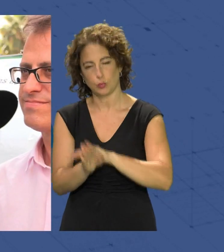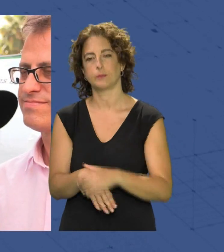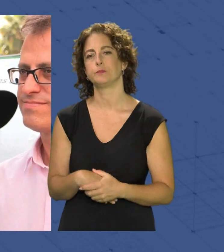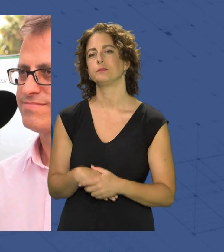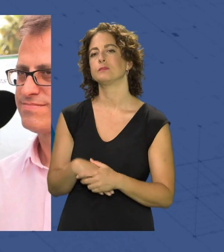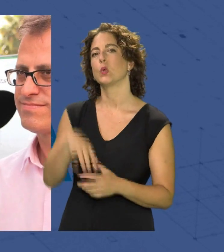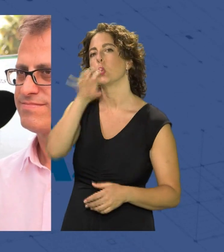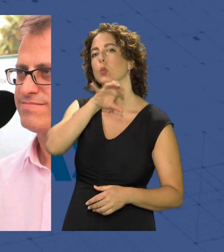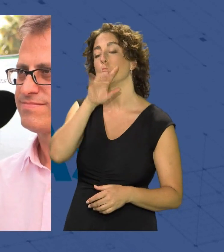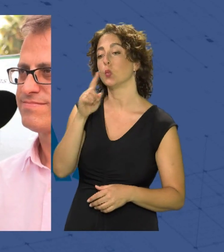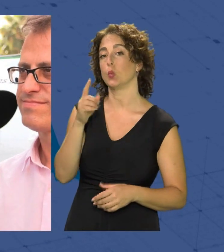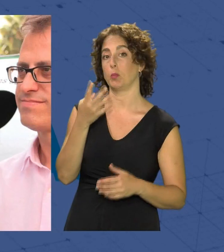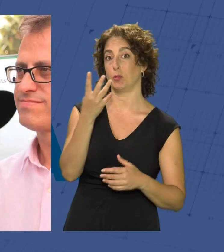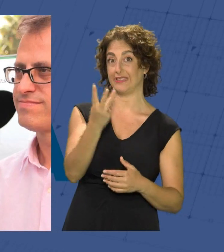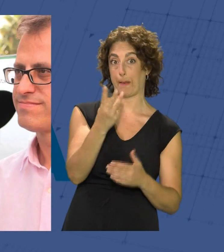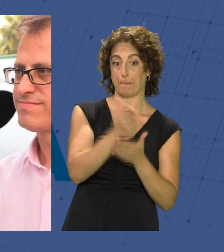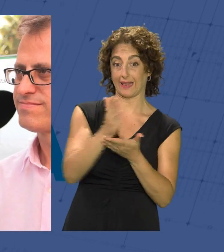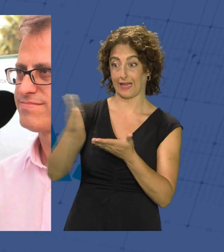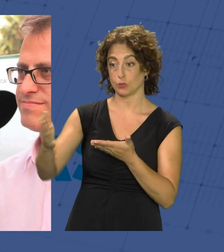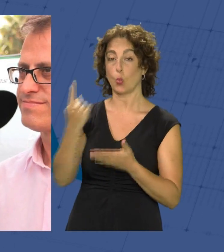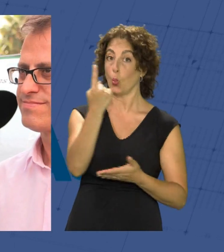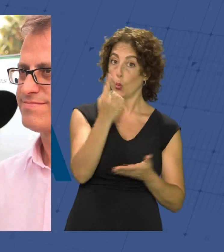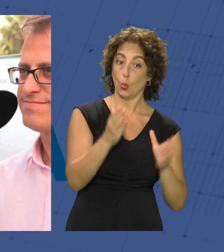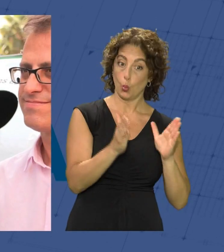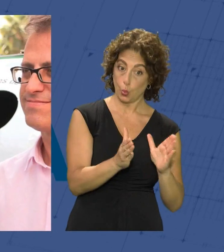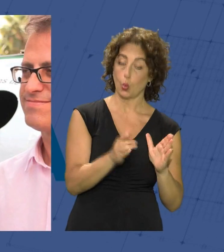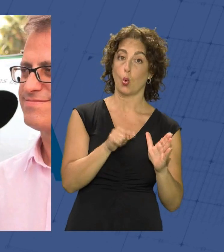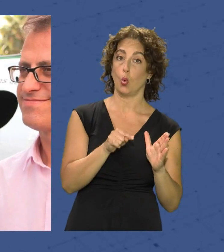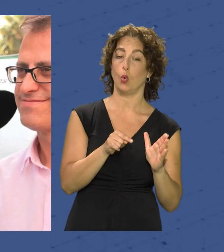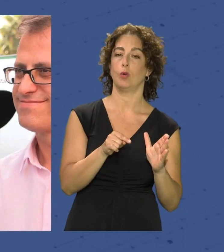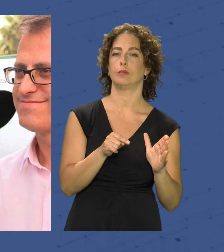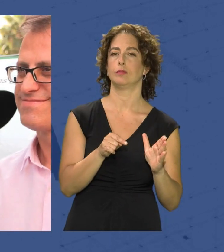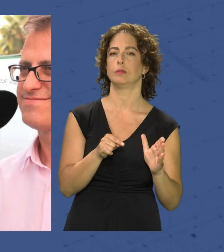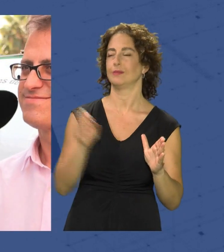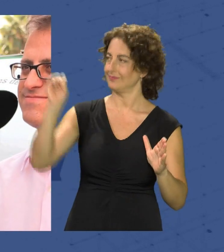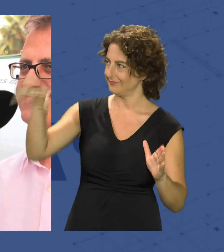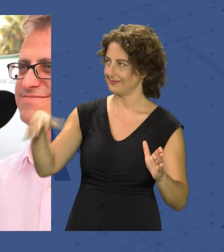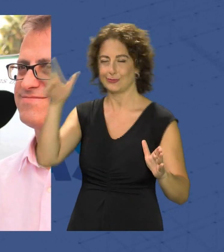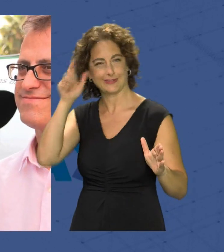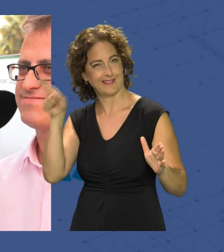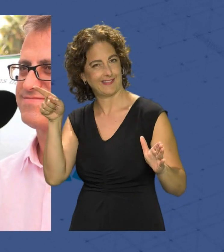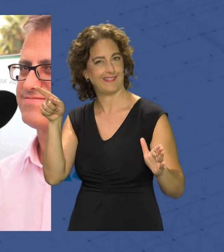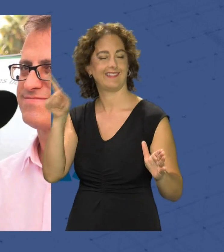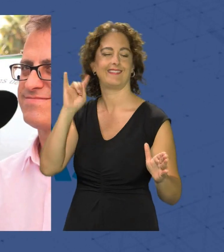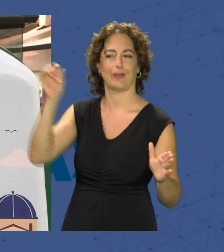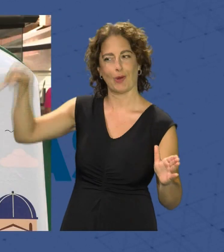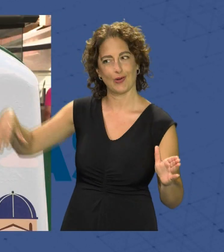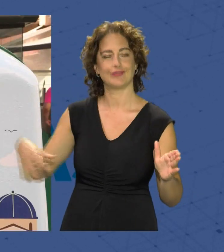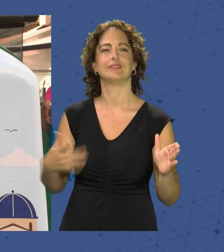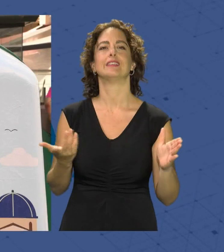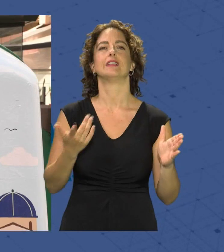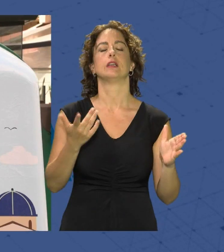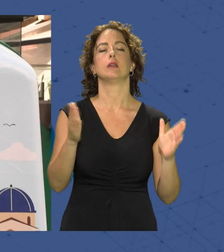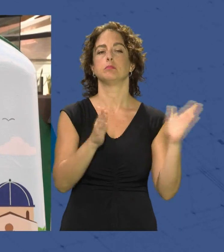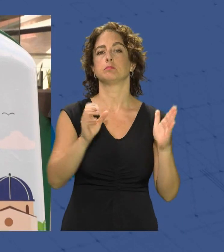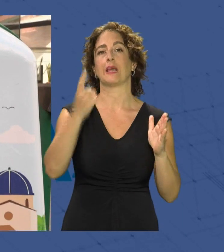sabed que un tercio del vidrio que se genera a largo del año muy bien ahí lo tenéis se genera en verano Así que